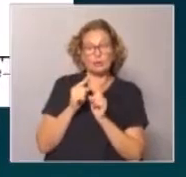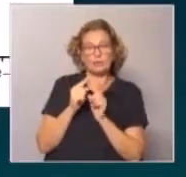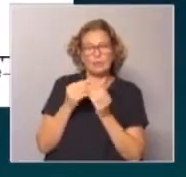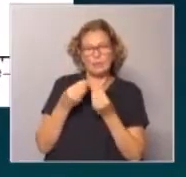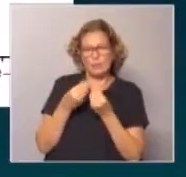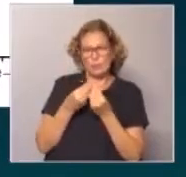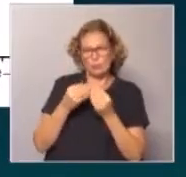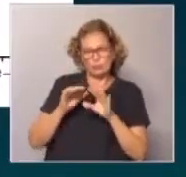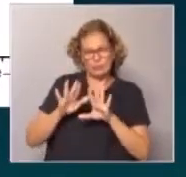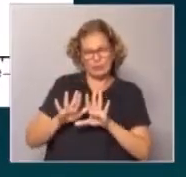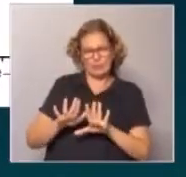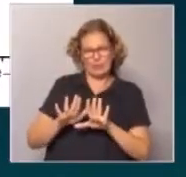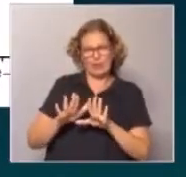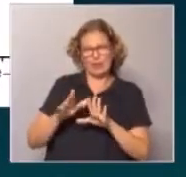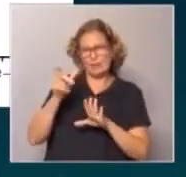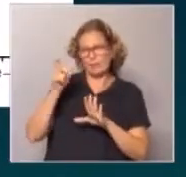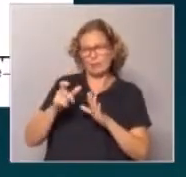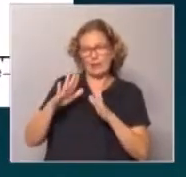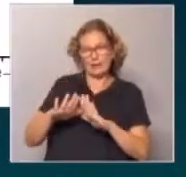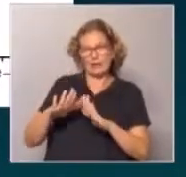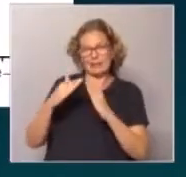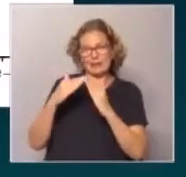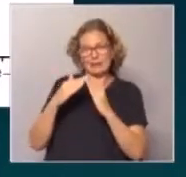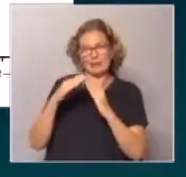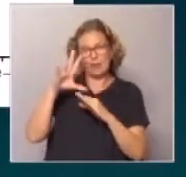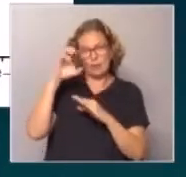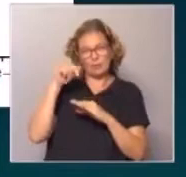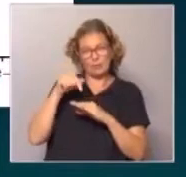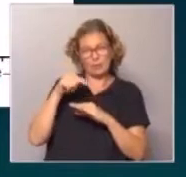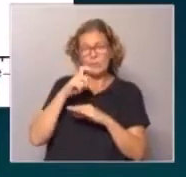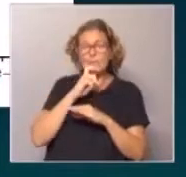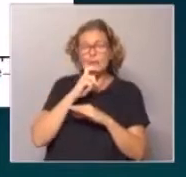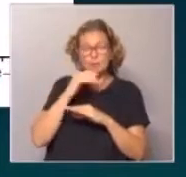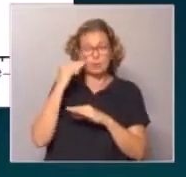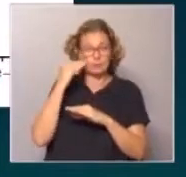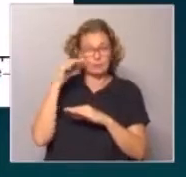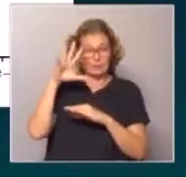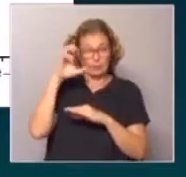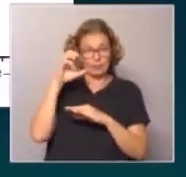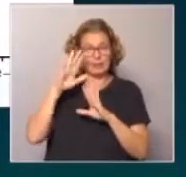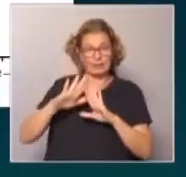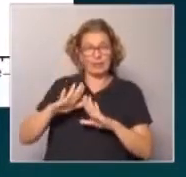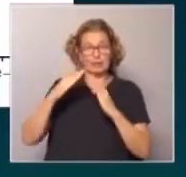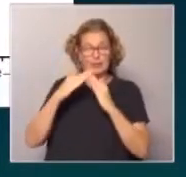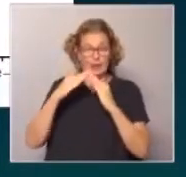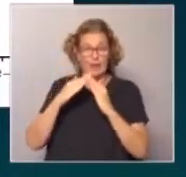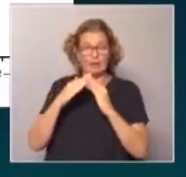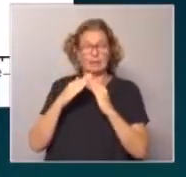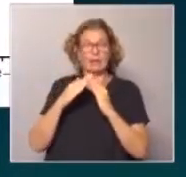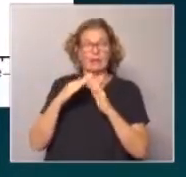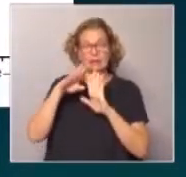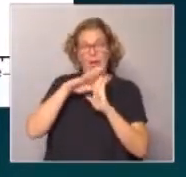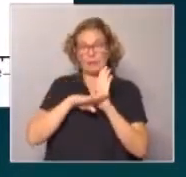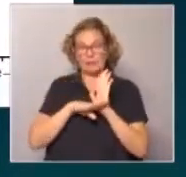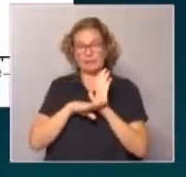Se reduce muchísimo la movilidad. Las personas tienden a quedarse en su casa. Y si se acuerdan, eso fue lo que pasó en marzo y abril. Con todo aquello del quedate en casa y las primeras